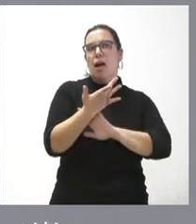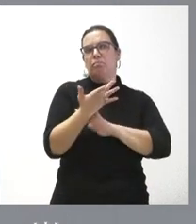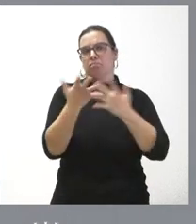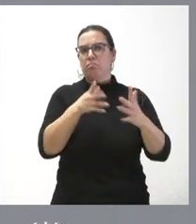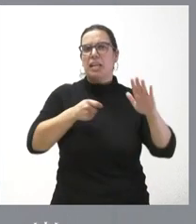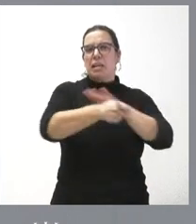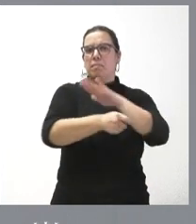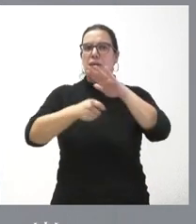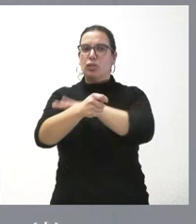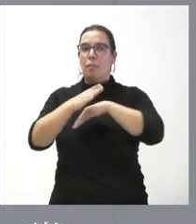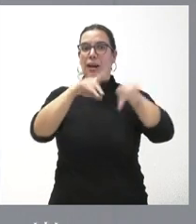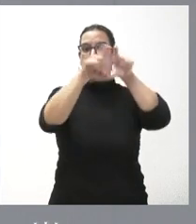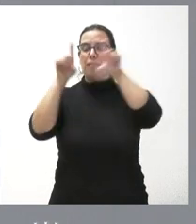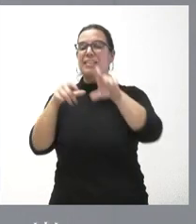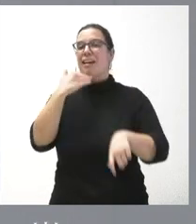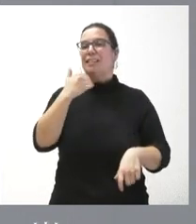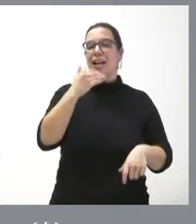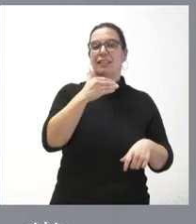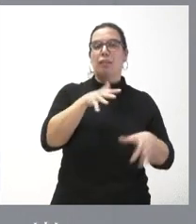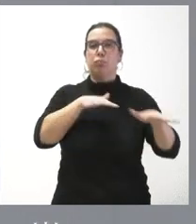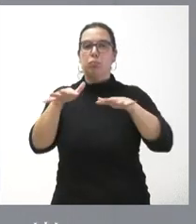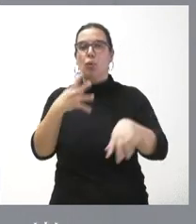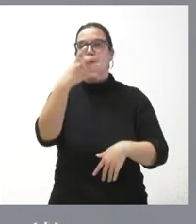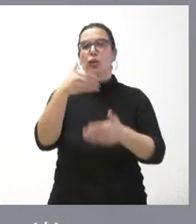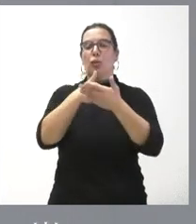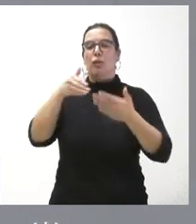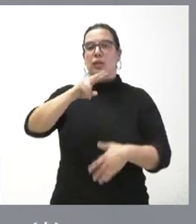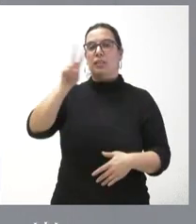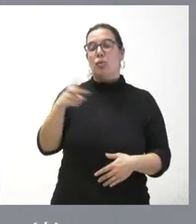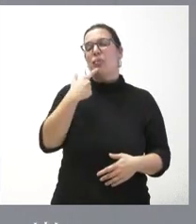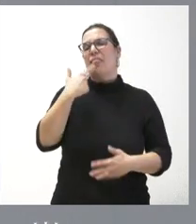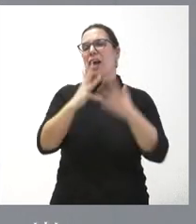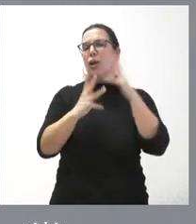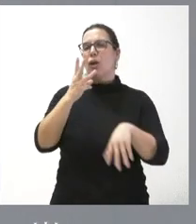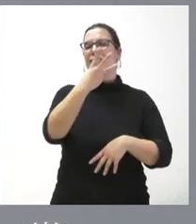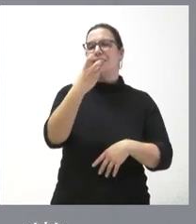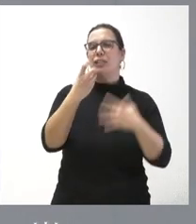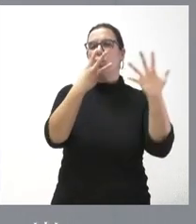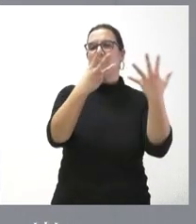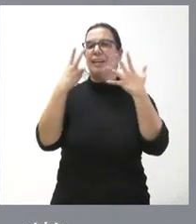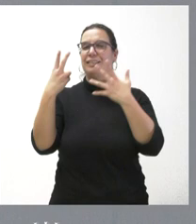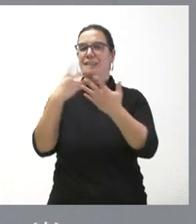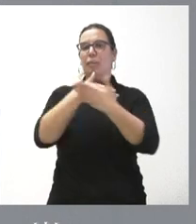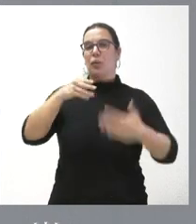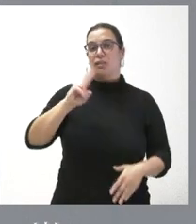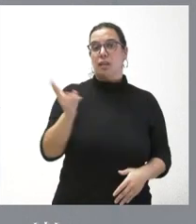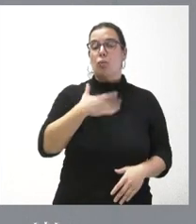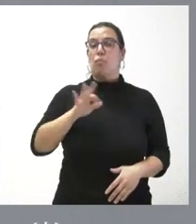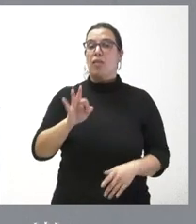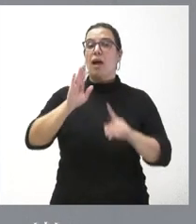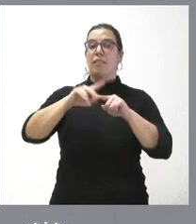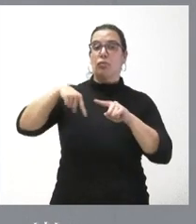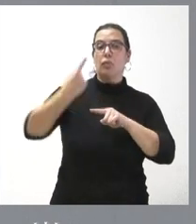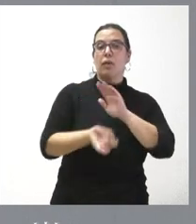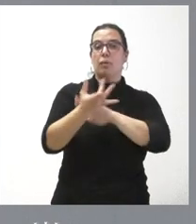inversión por las empresas próximo a los 400 millones de euros. El cálculo habla de 387 millones de euros y que podría abordar la creación de